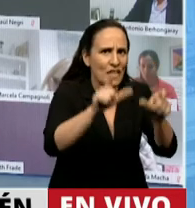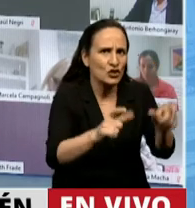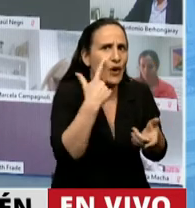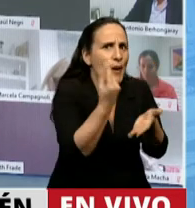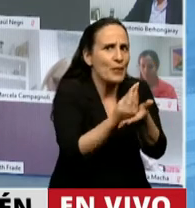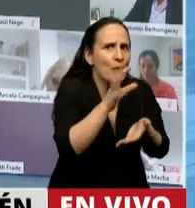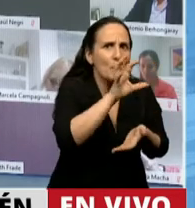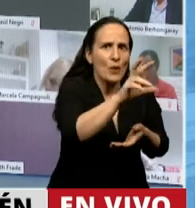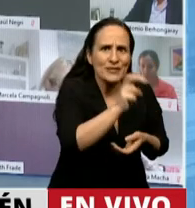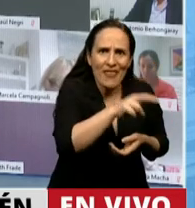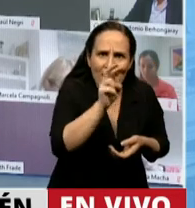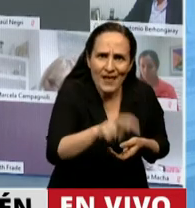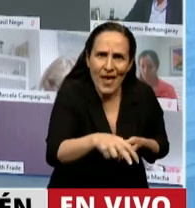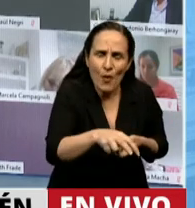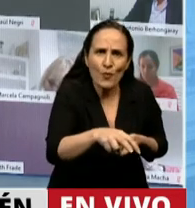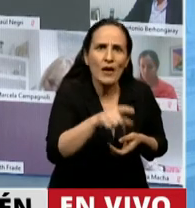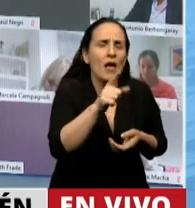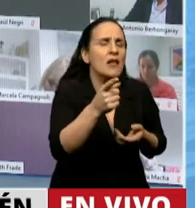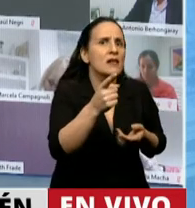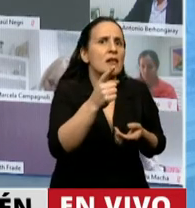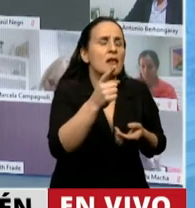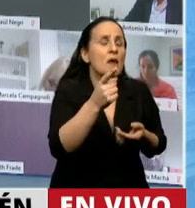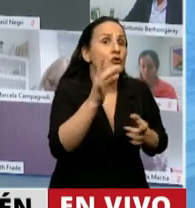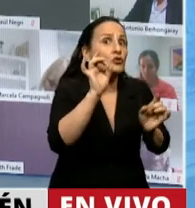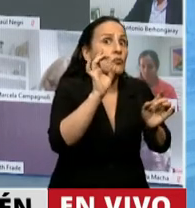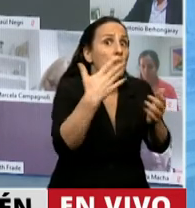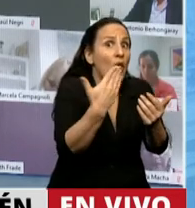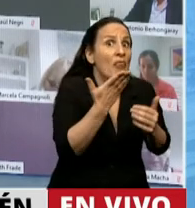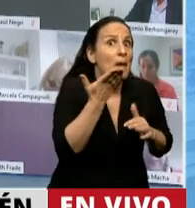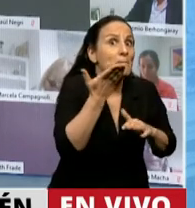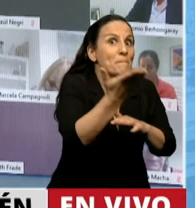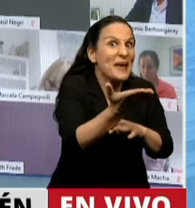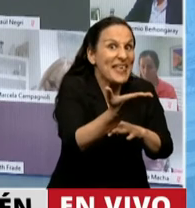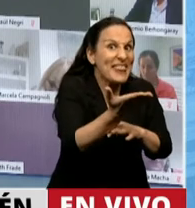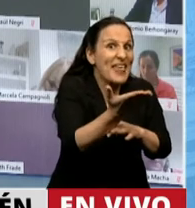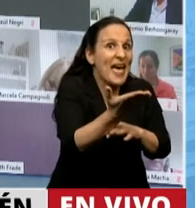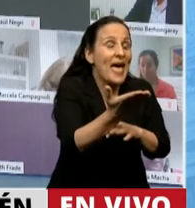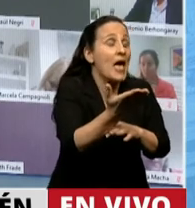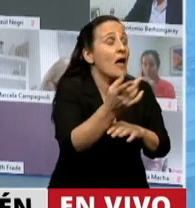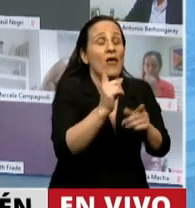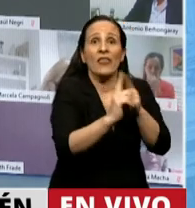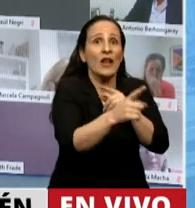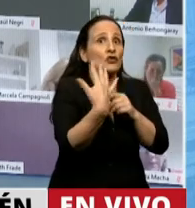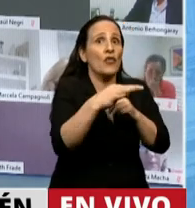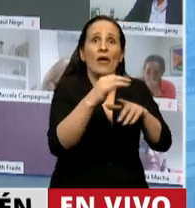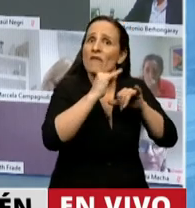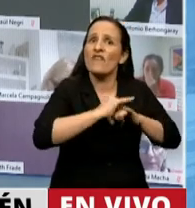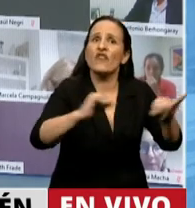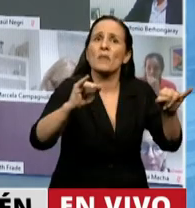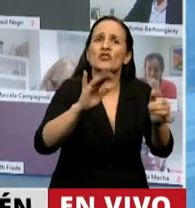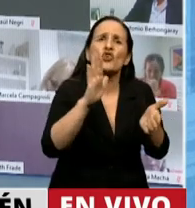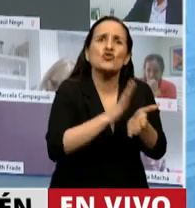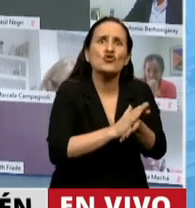provincia tiene derecho a solo pedido a recibir libremente información sobre el